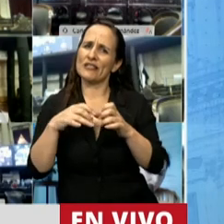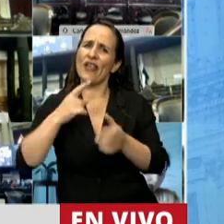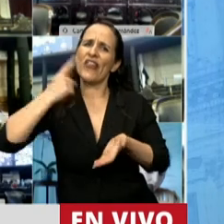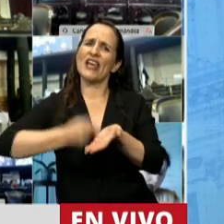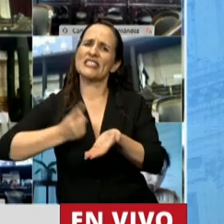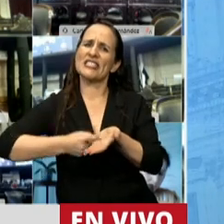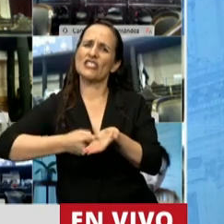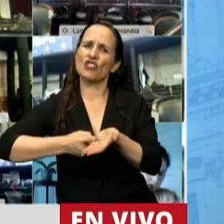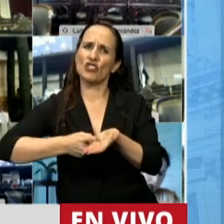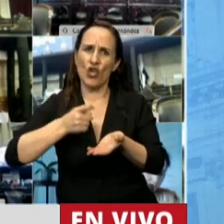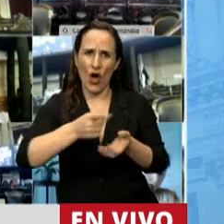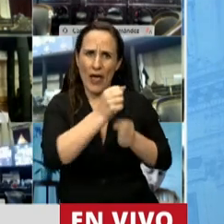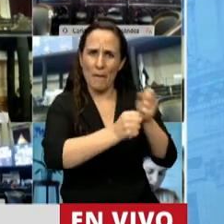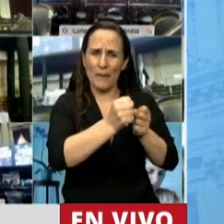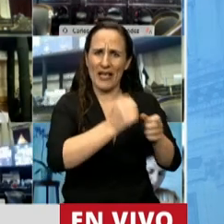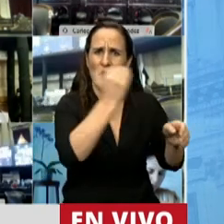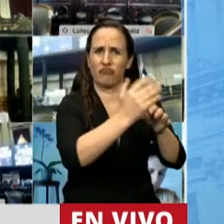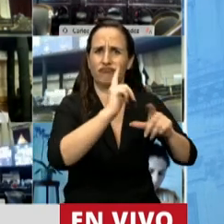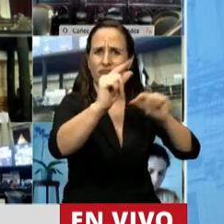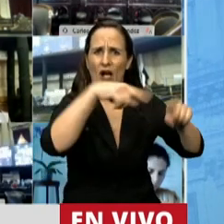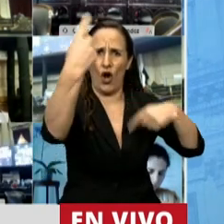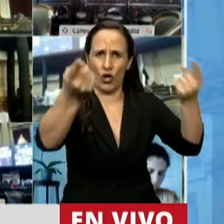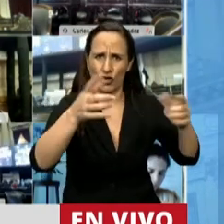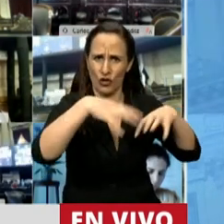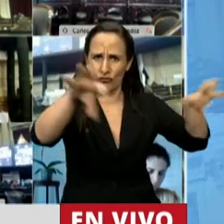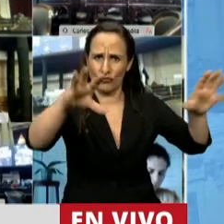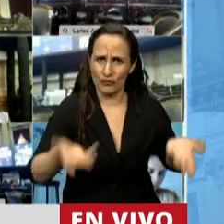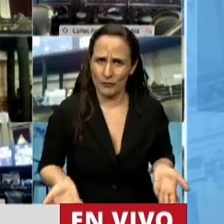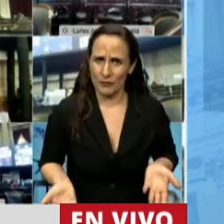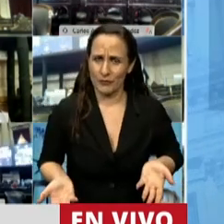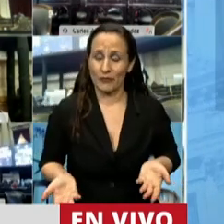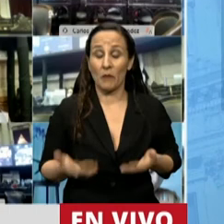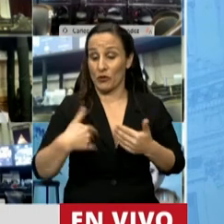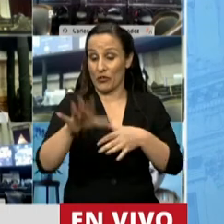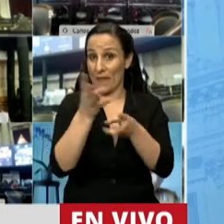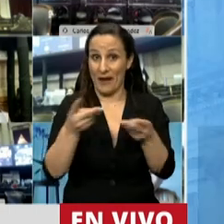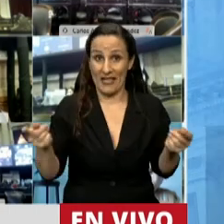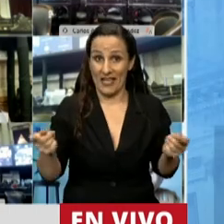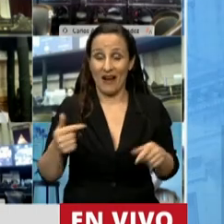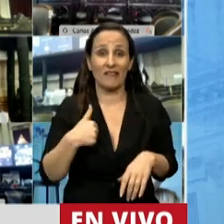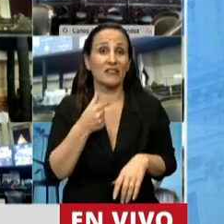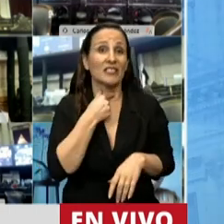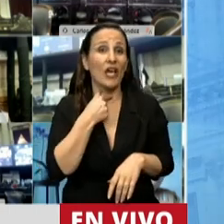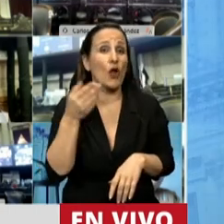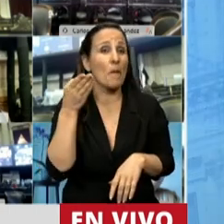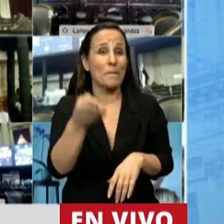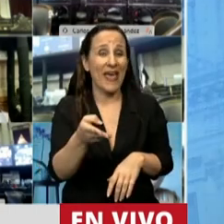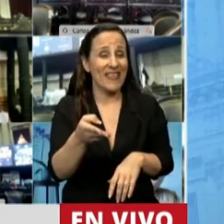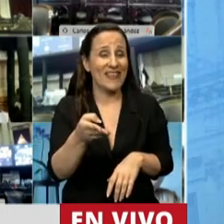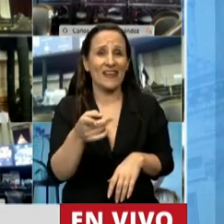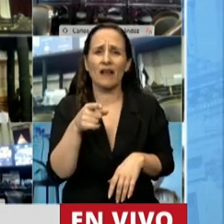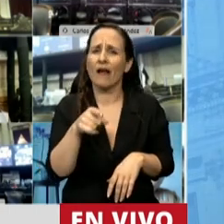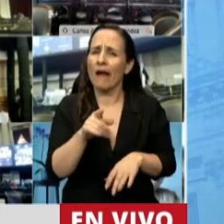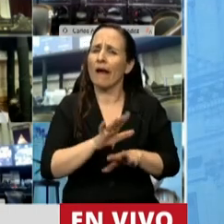nos lleven a que las empresas se sigan yendo. Por eso, para cerrar, señor presidente, quiero pedir que especialmente